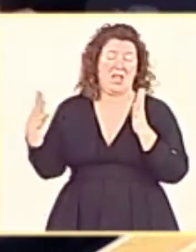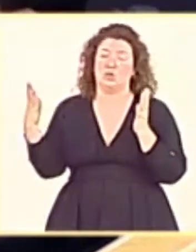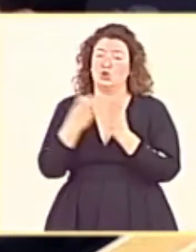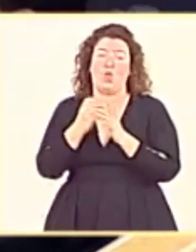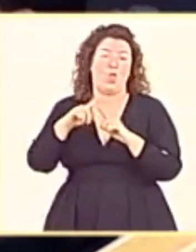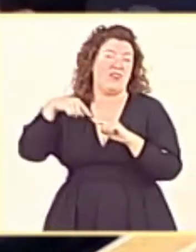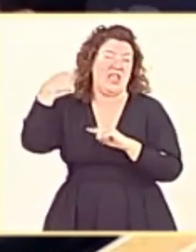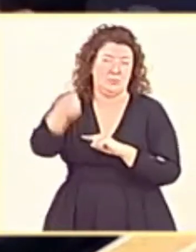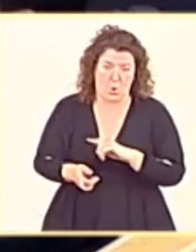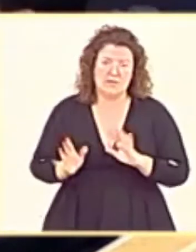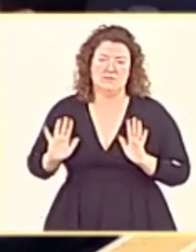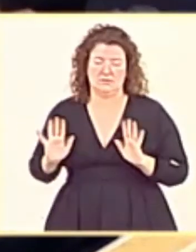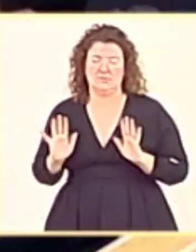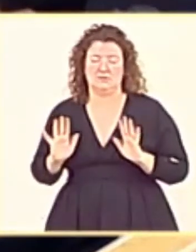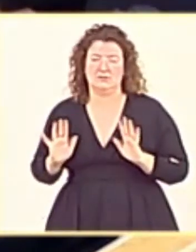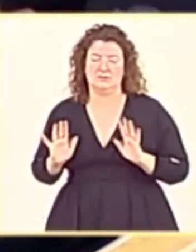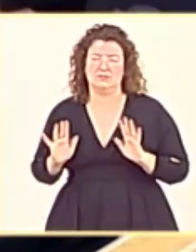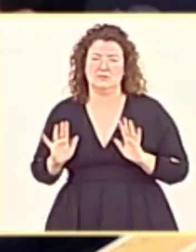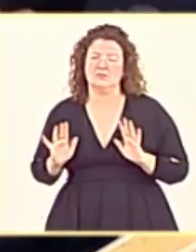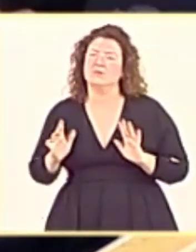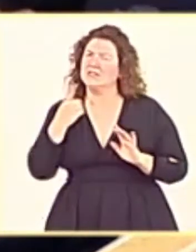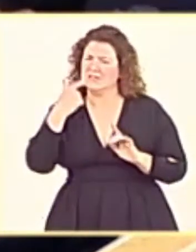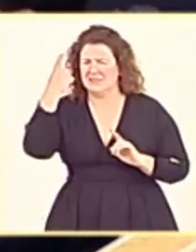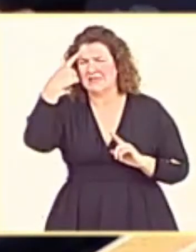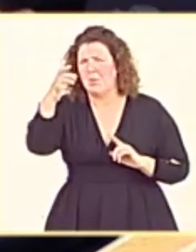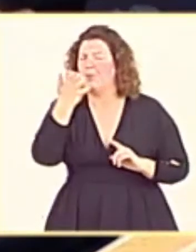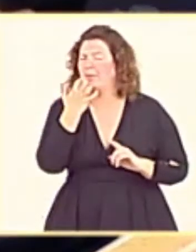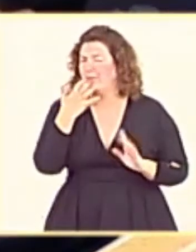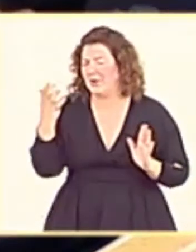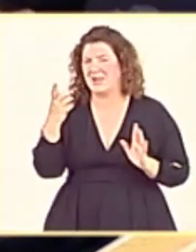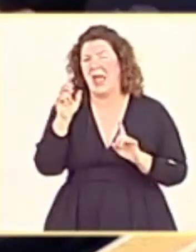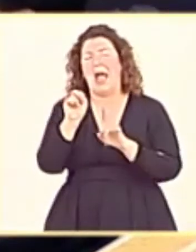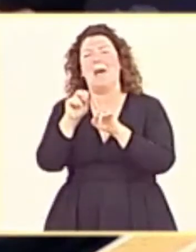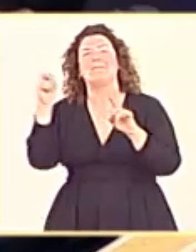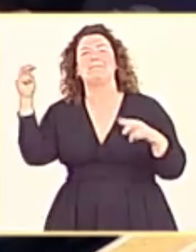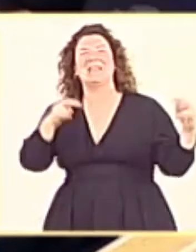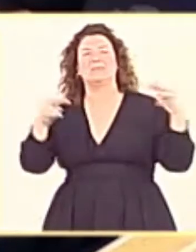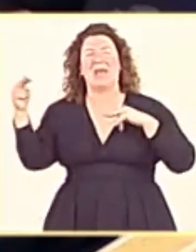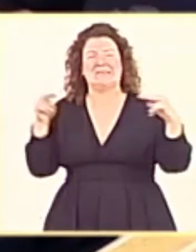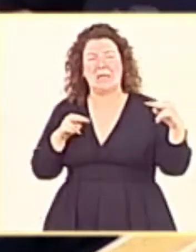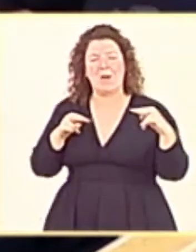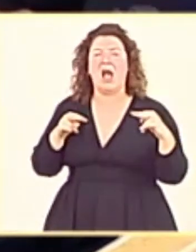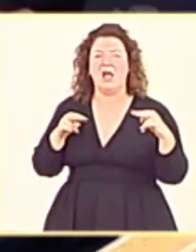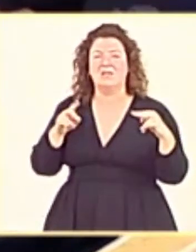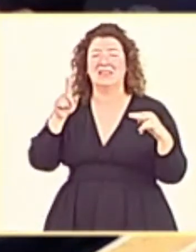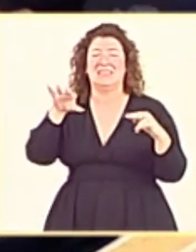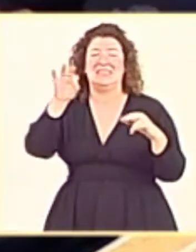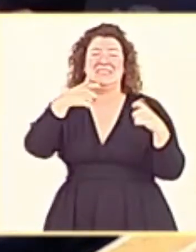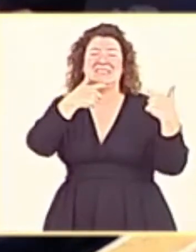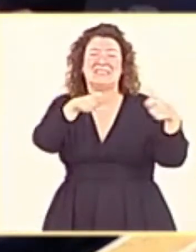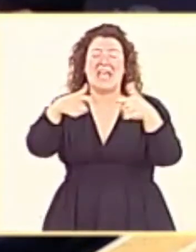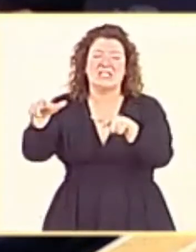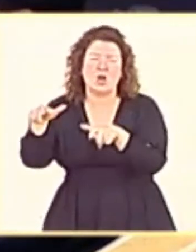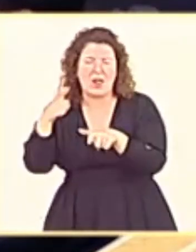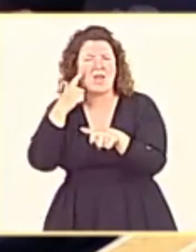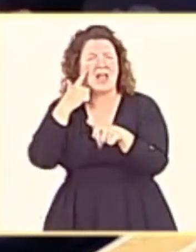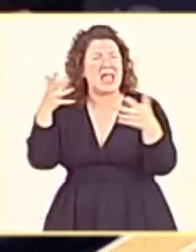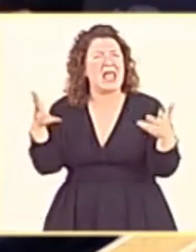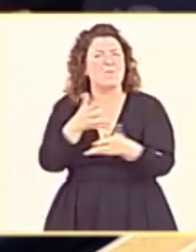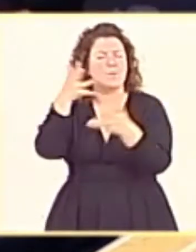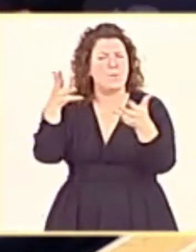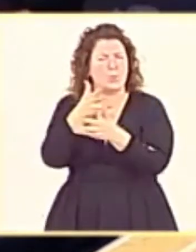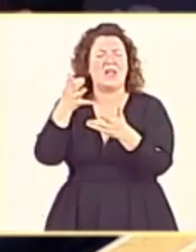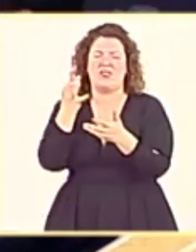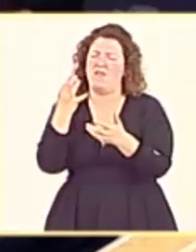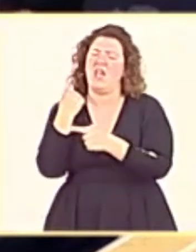todo lo que venga detrás. Sabemos que necesitamos reforzar esta perspectiva en cada una de las medidas sectoriales que se impulsen, pero también sabemos